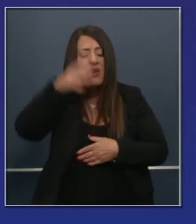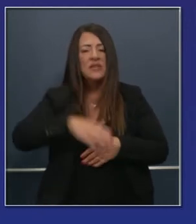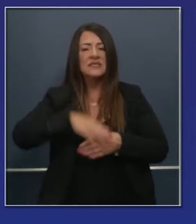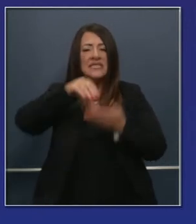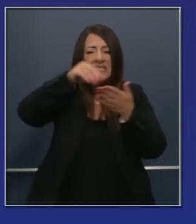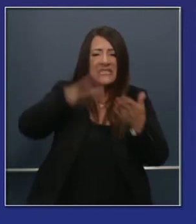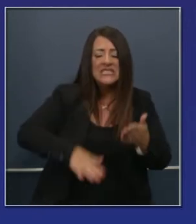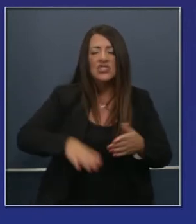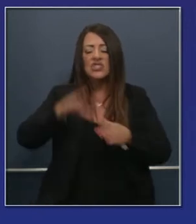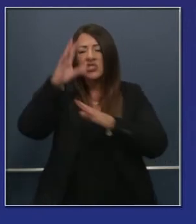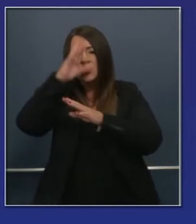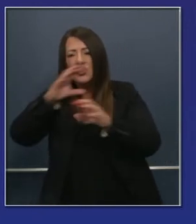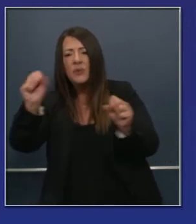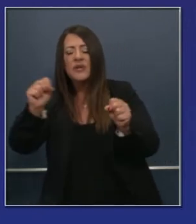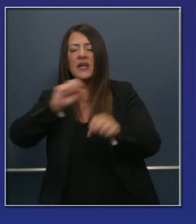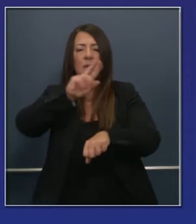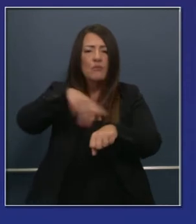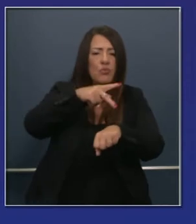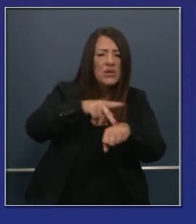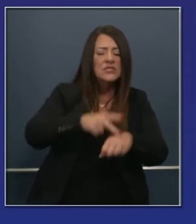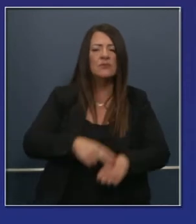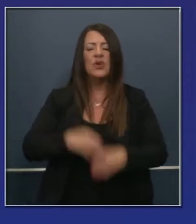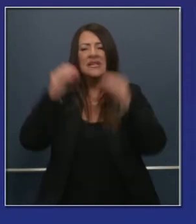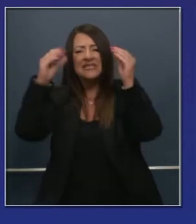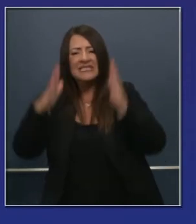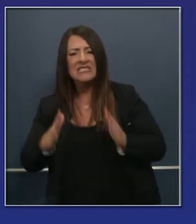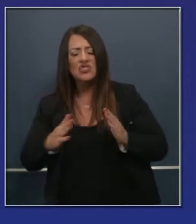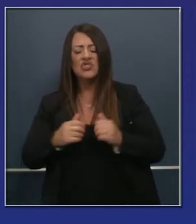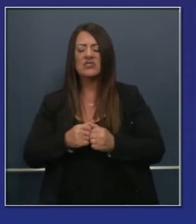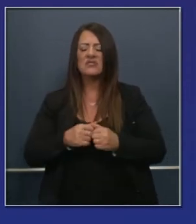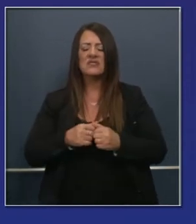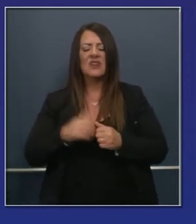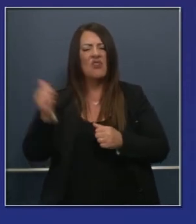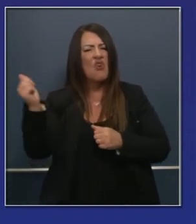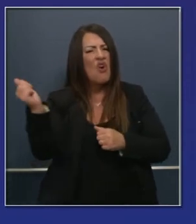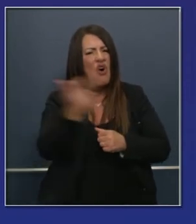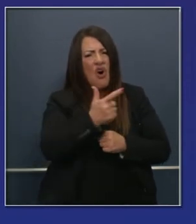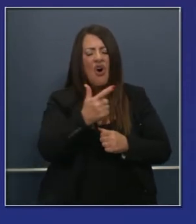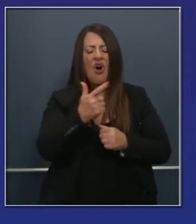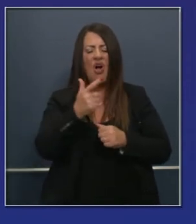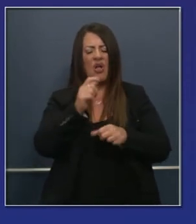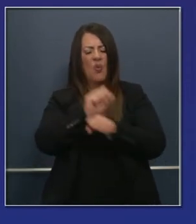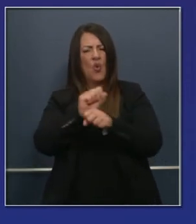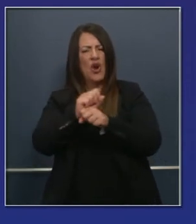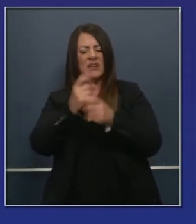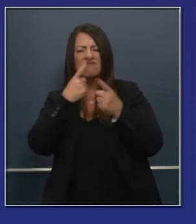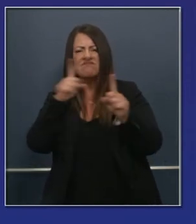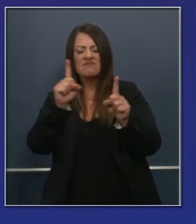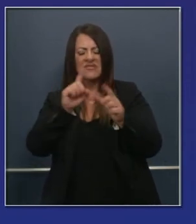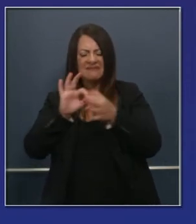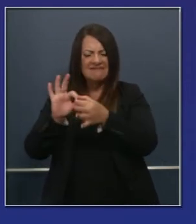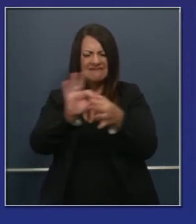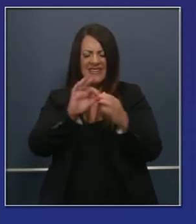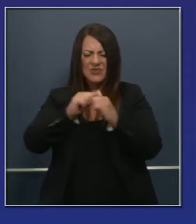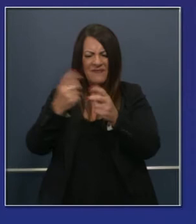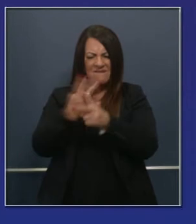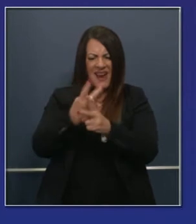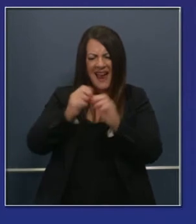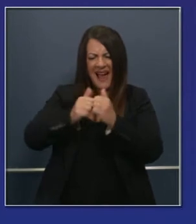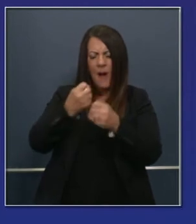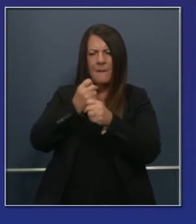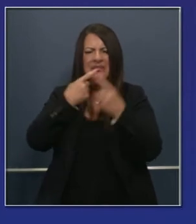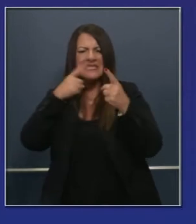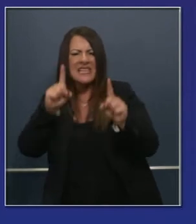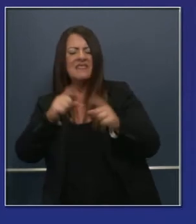maestros, a los directores y superintendentes, todos que están ahora arrimando el codo para asegurarse de que